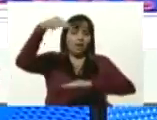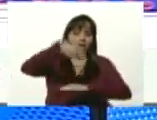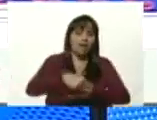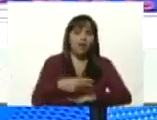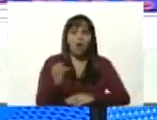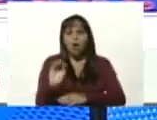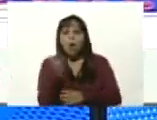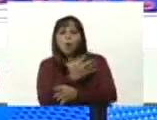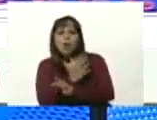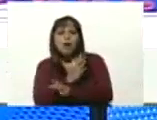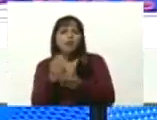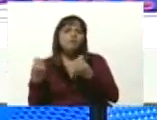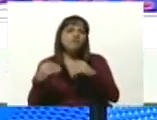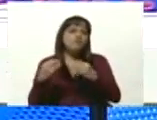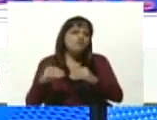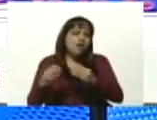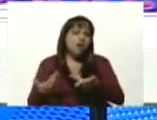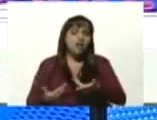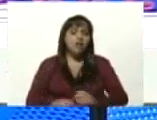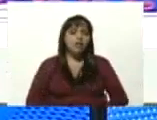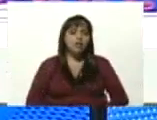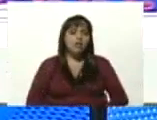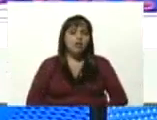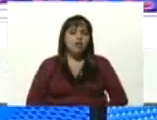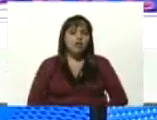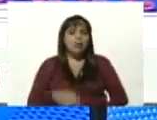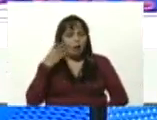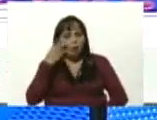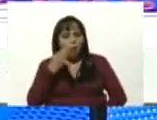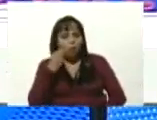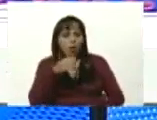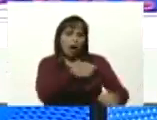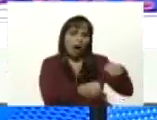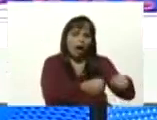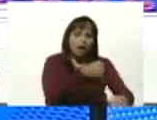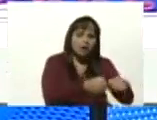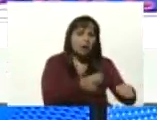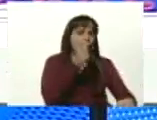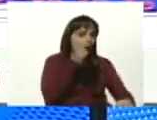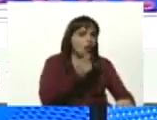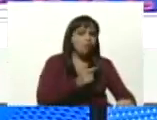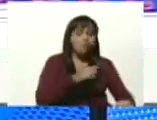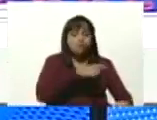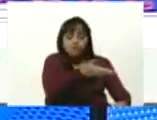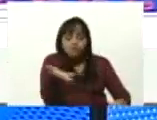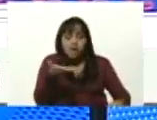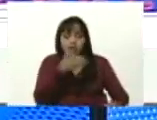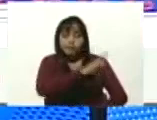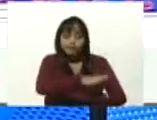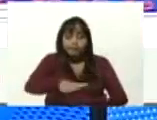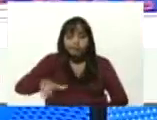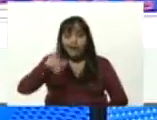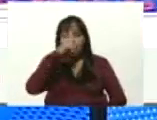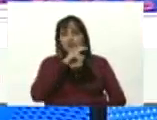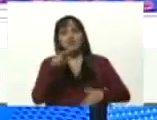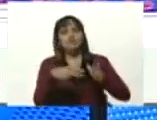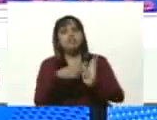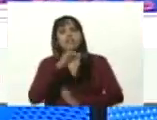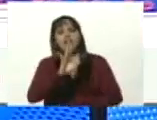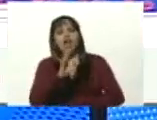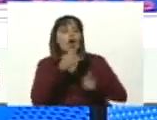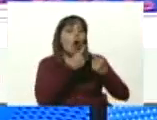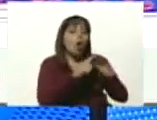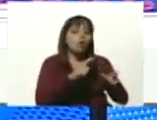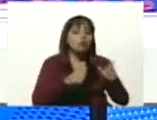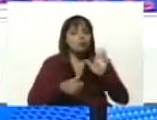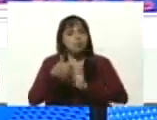las muñecas, las muchachas, con los carritos, los muchachos. Mientras ustedes estaban chiquitines, 2003, y otros estaban